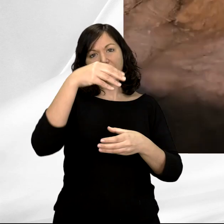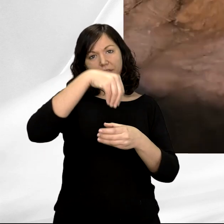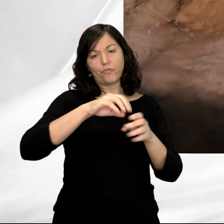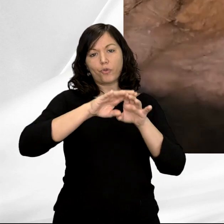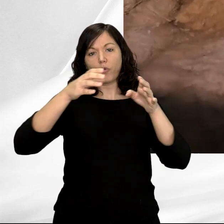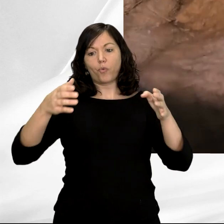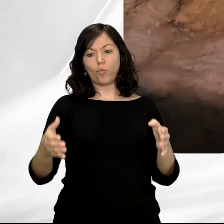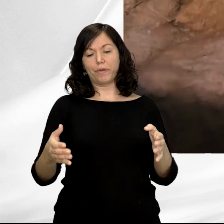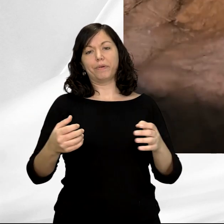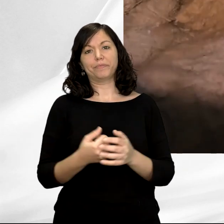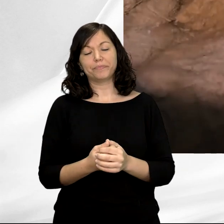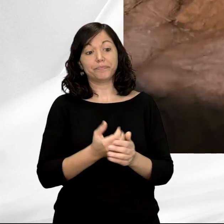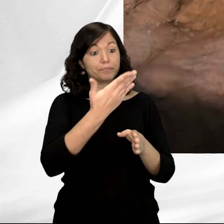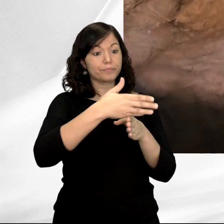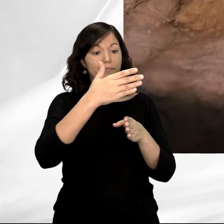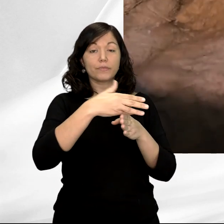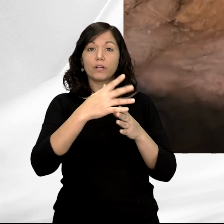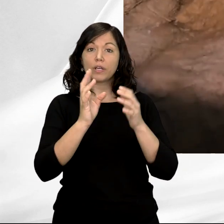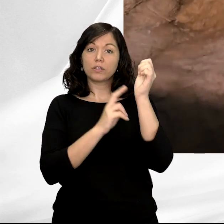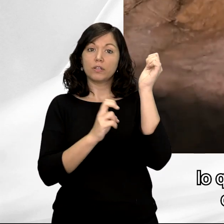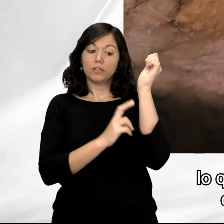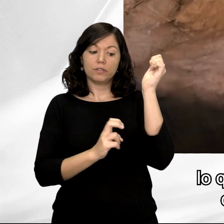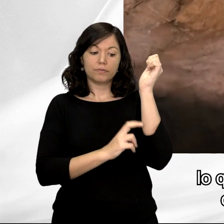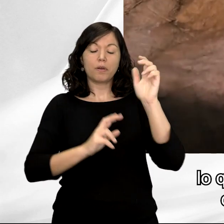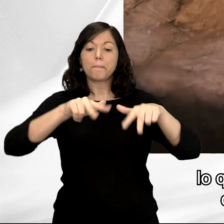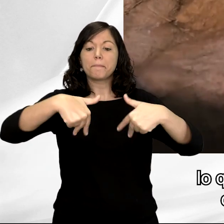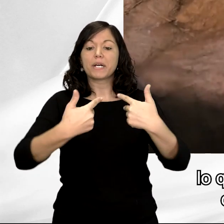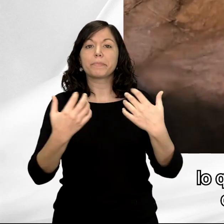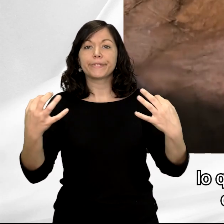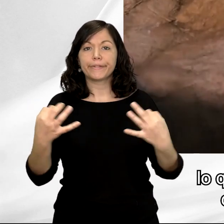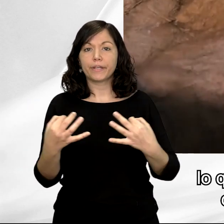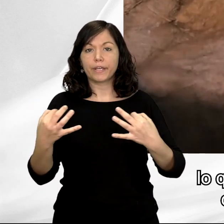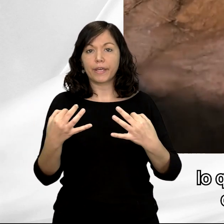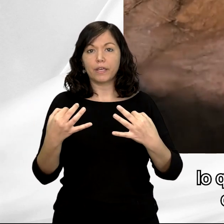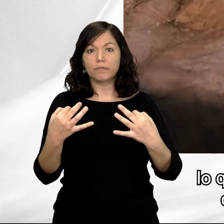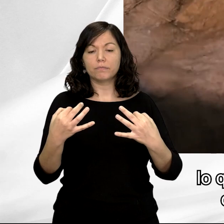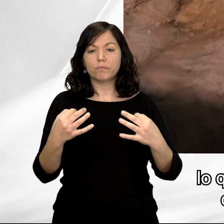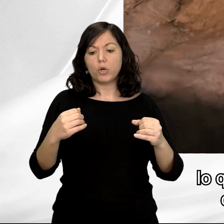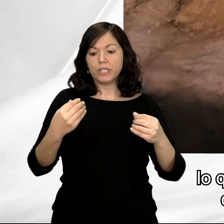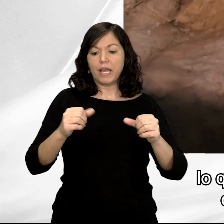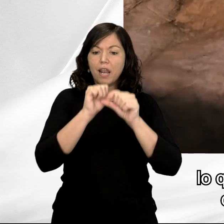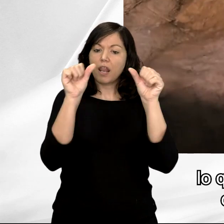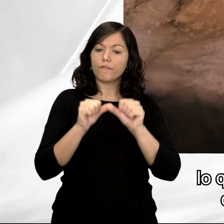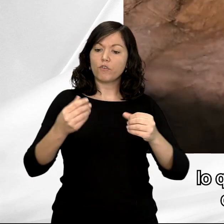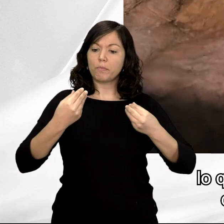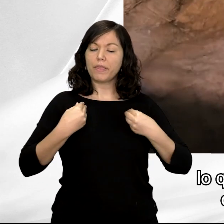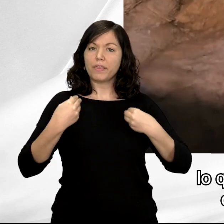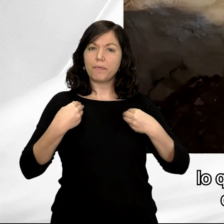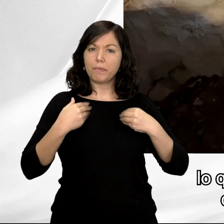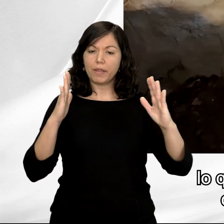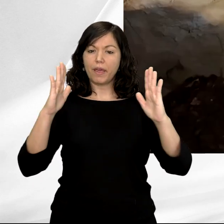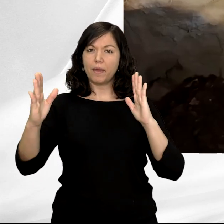Los restos arqueológicos hallados en esta excavación, lo que permiten es reconstruir los modos de vida de los cazadores-recolectores